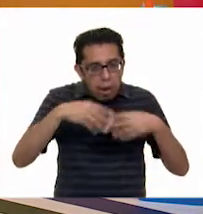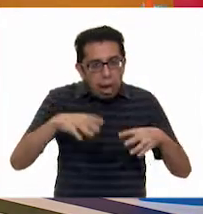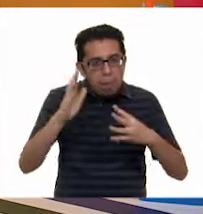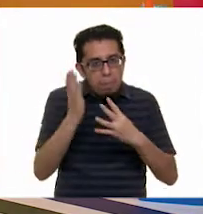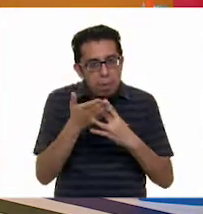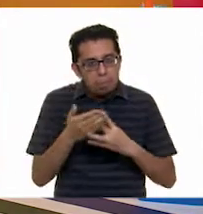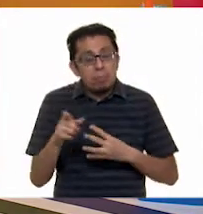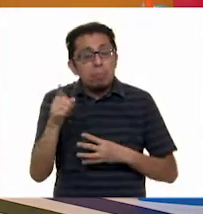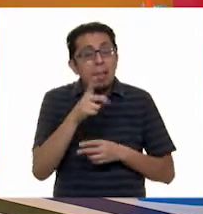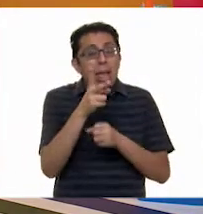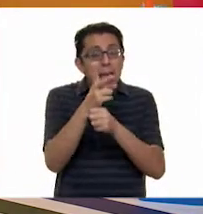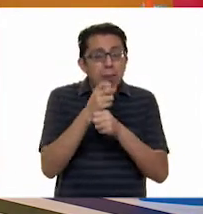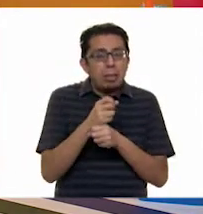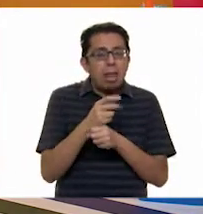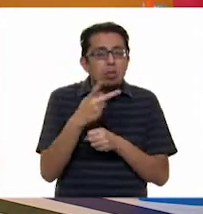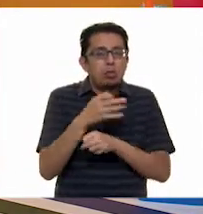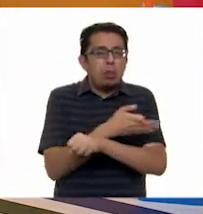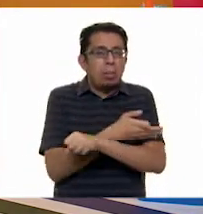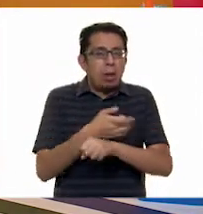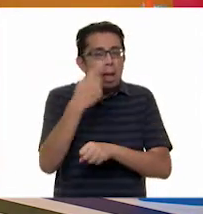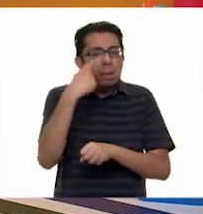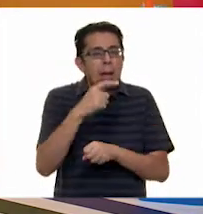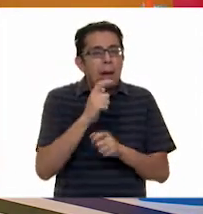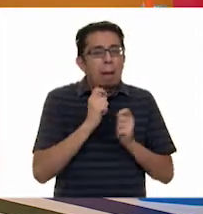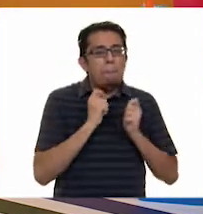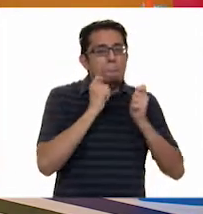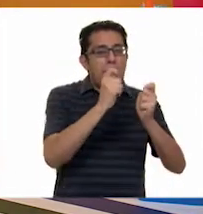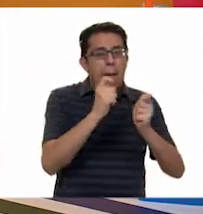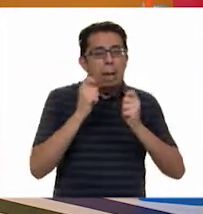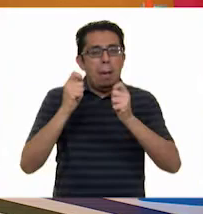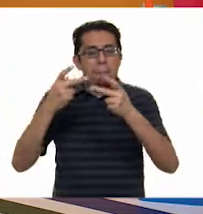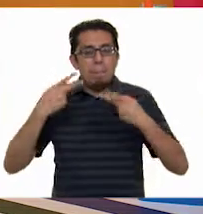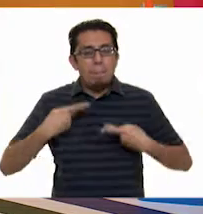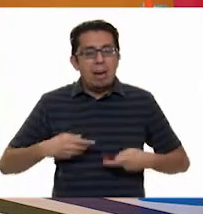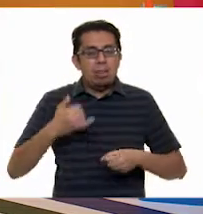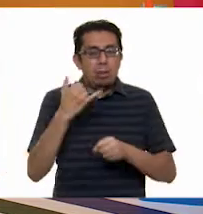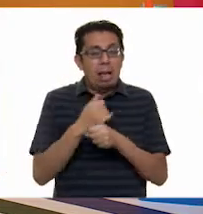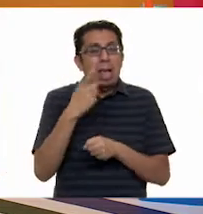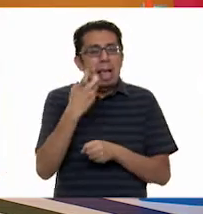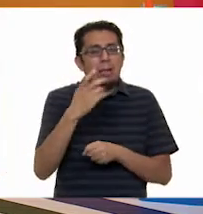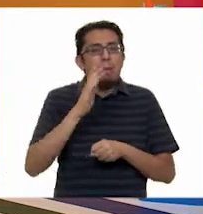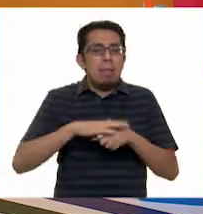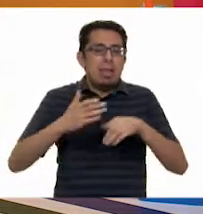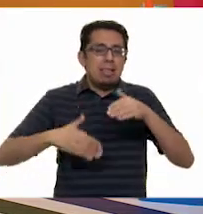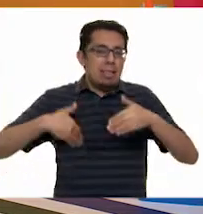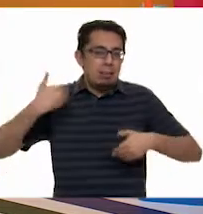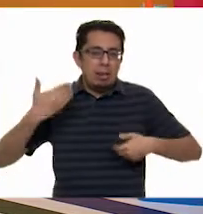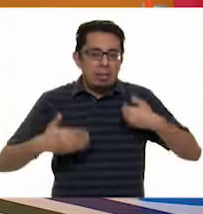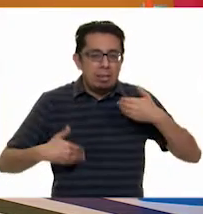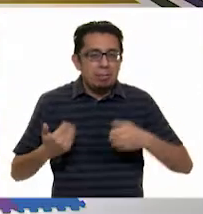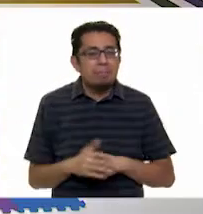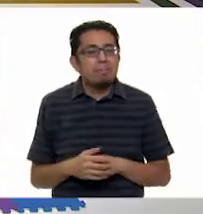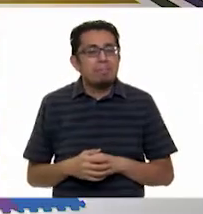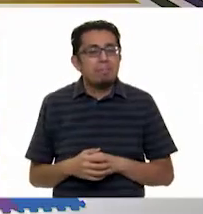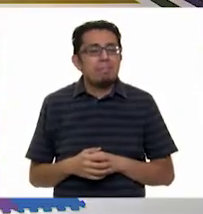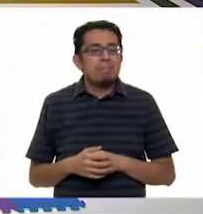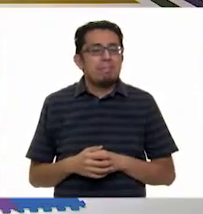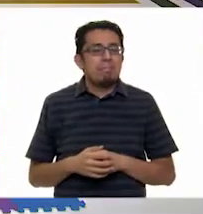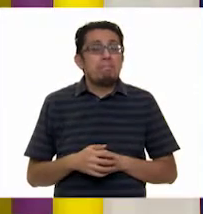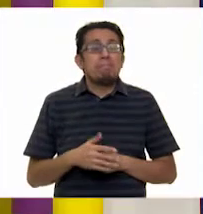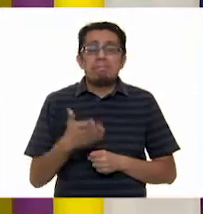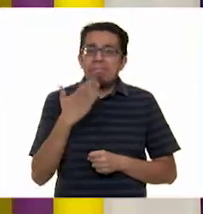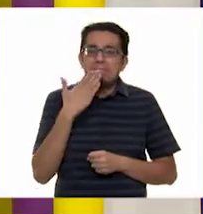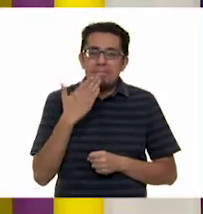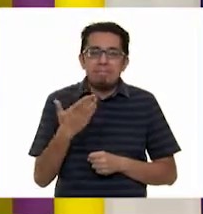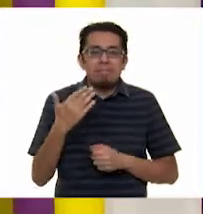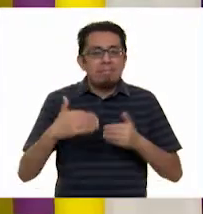a varios de sus familias para que sean los personajes y suene y sea más divertido. ¿Qué te parece? ¡Ay, muy,